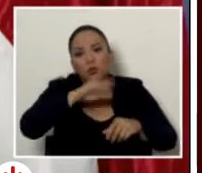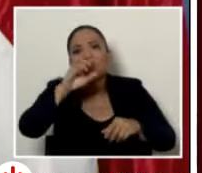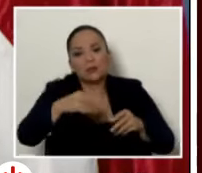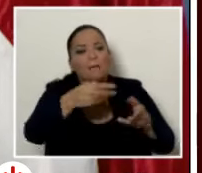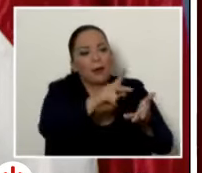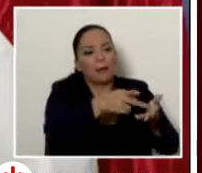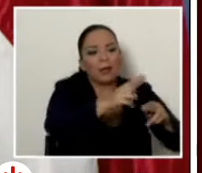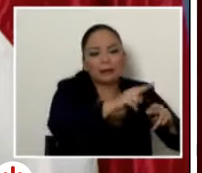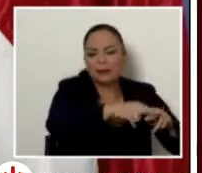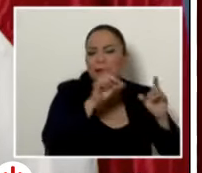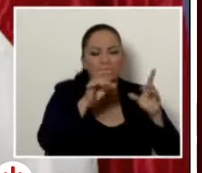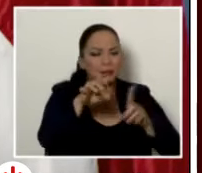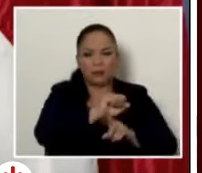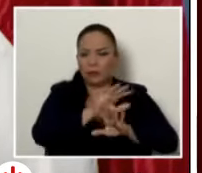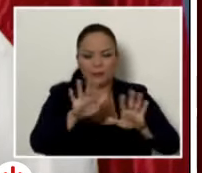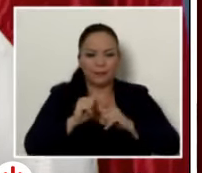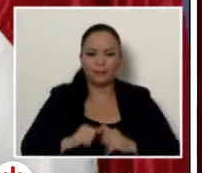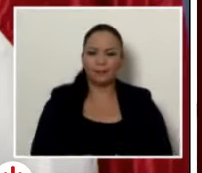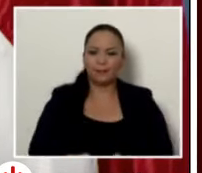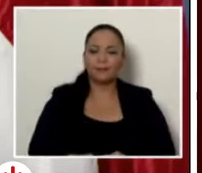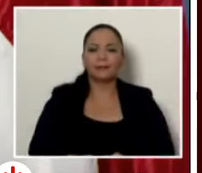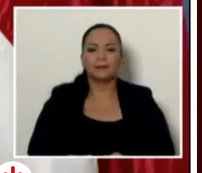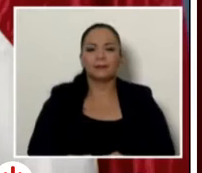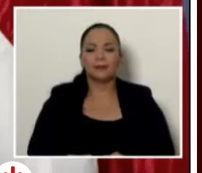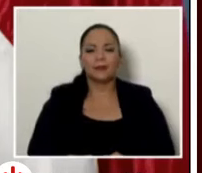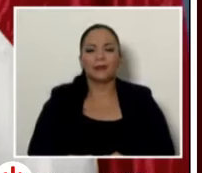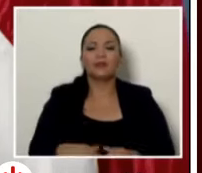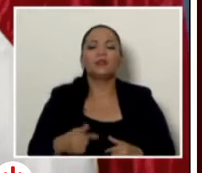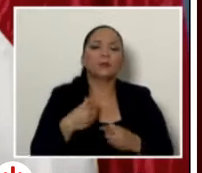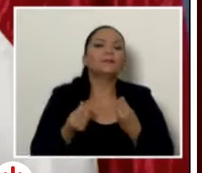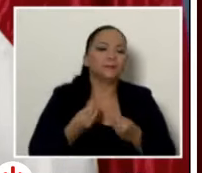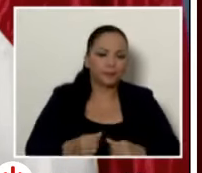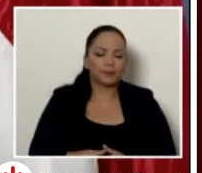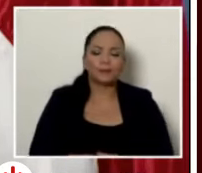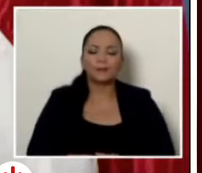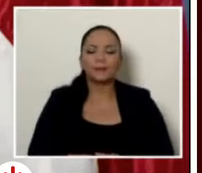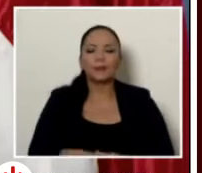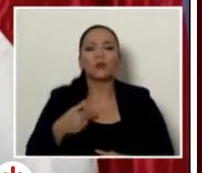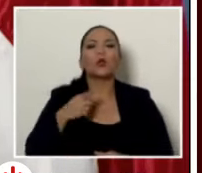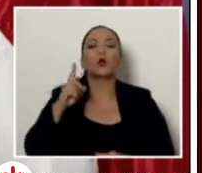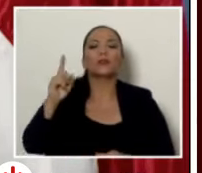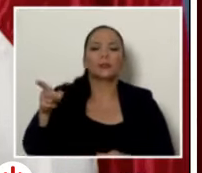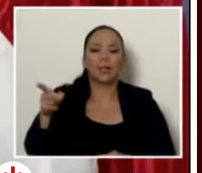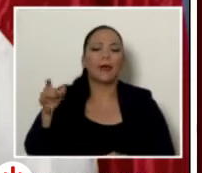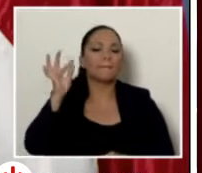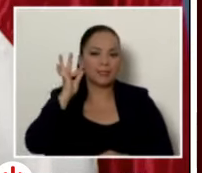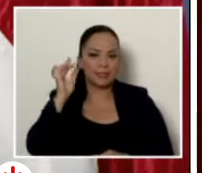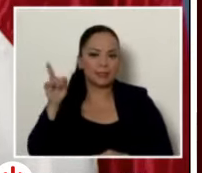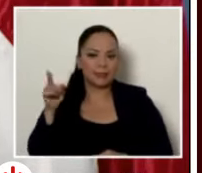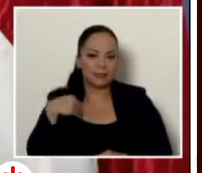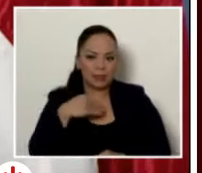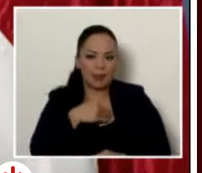ahí. Entonces, le ordené a la ministra de Planificación, como